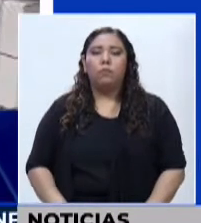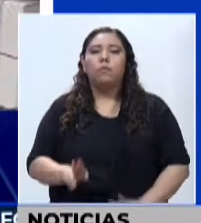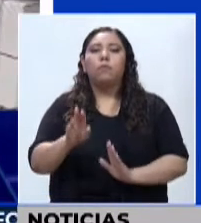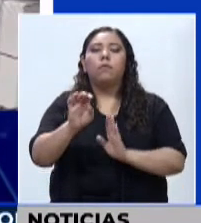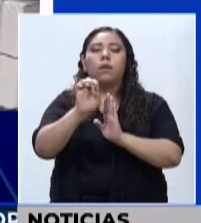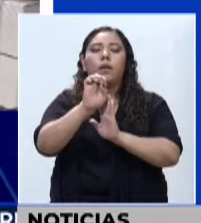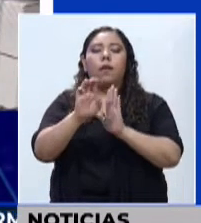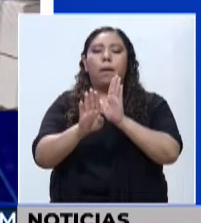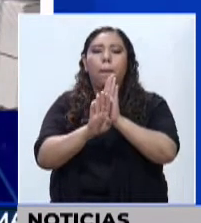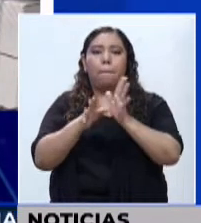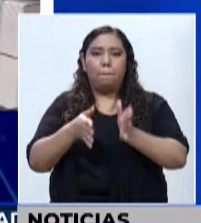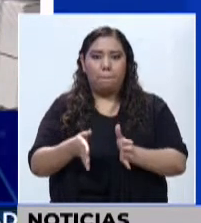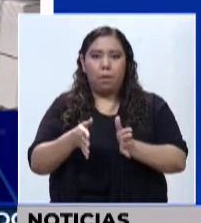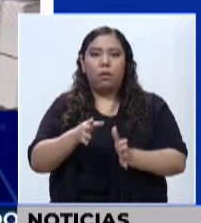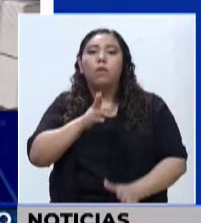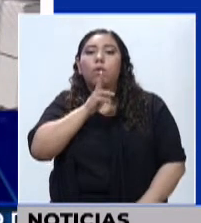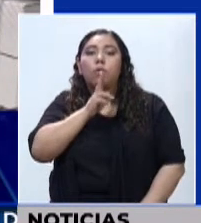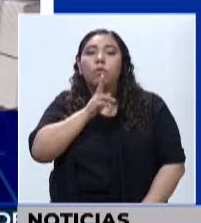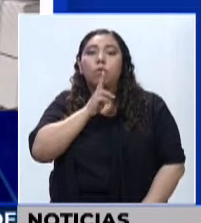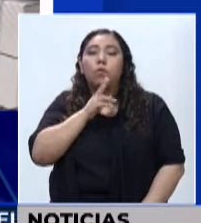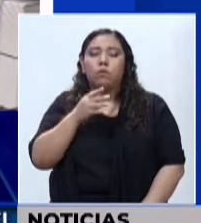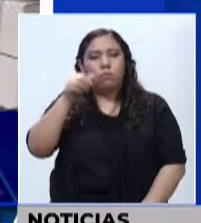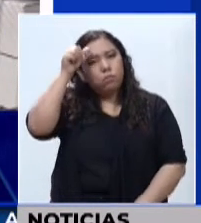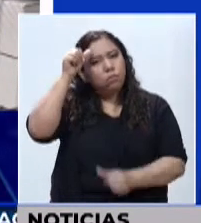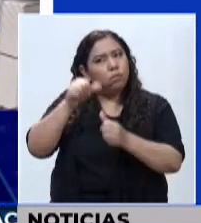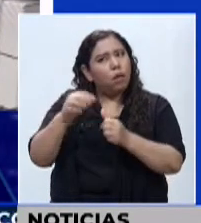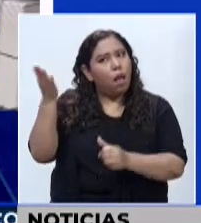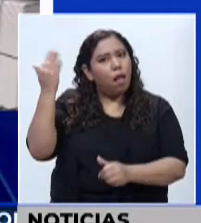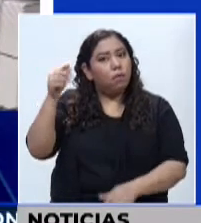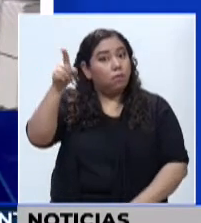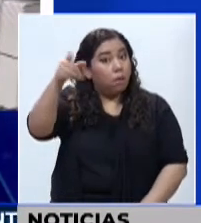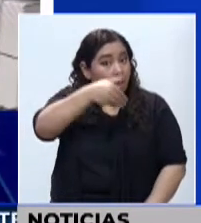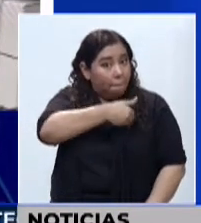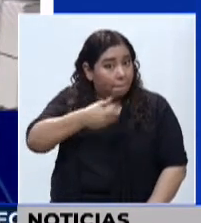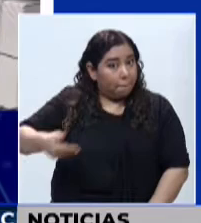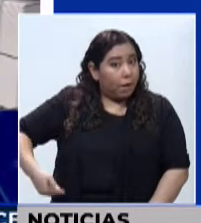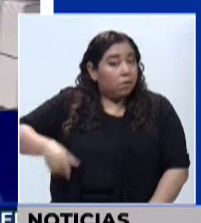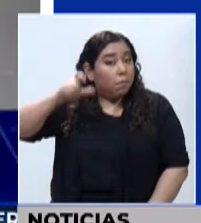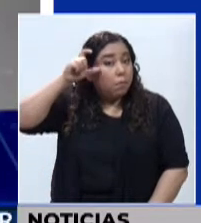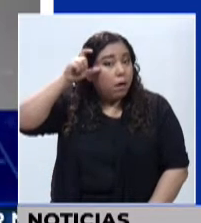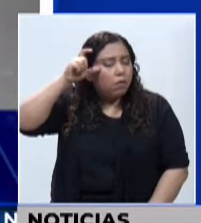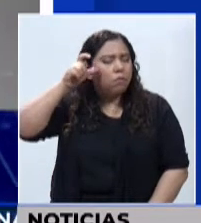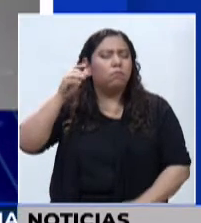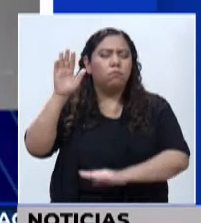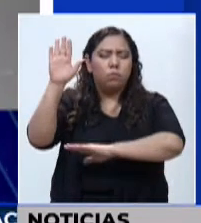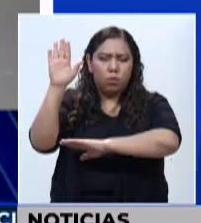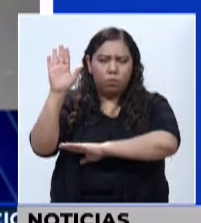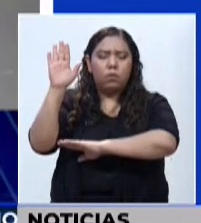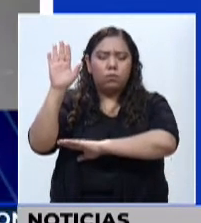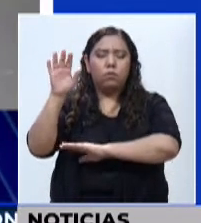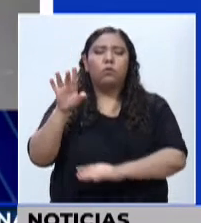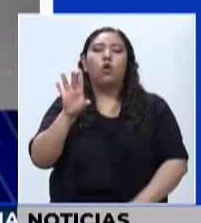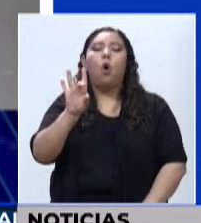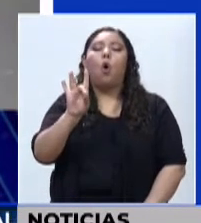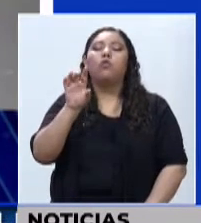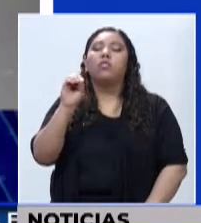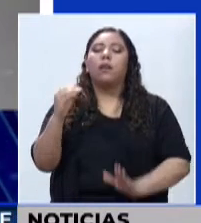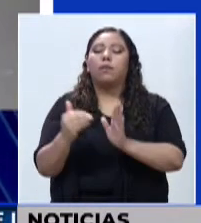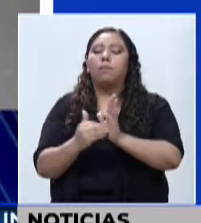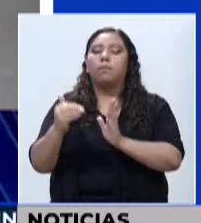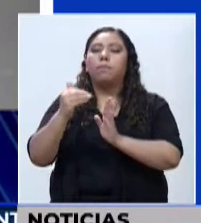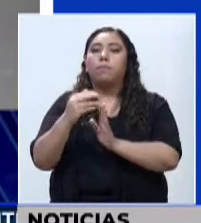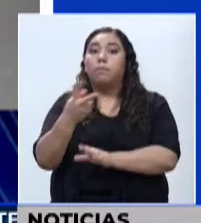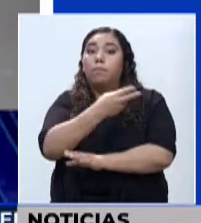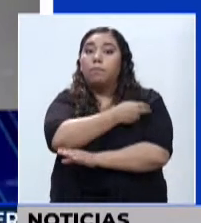hondureño recordó que en días anteriores el presidente de esa nación, Joe Biden, anunció que donarían 80